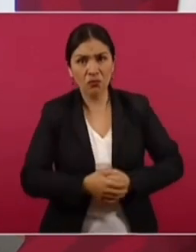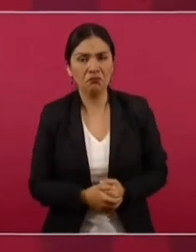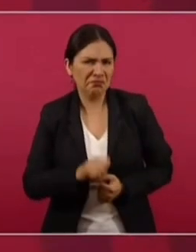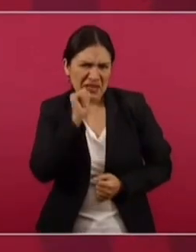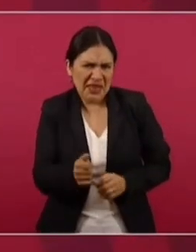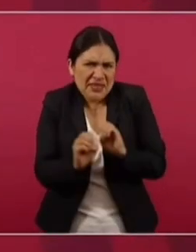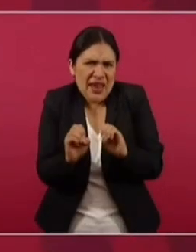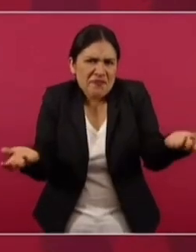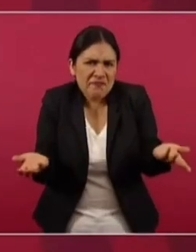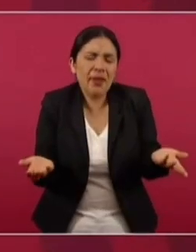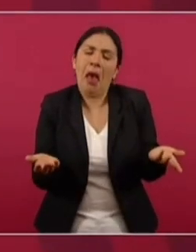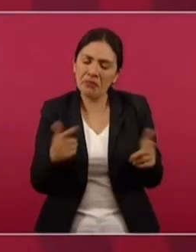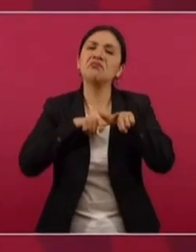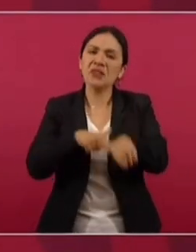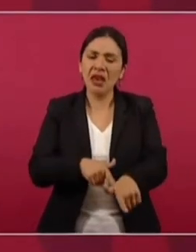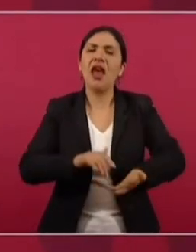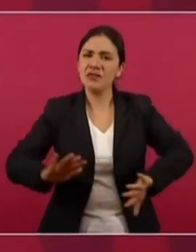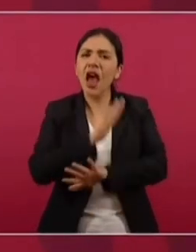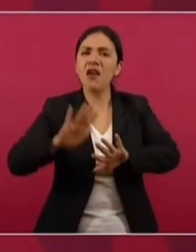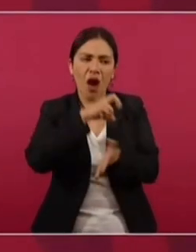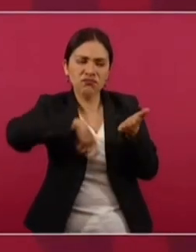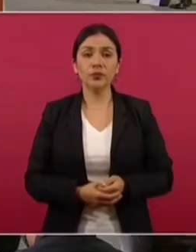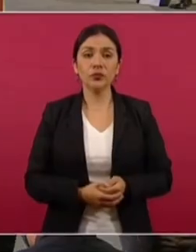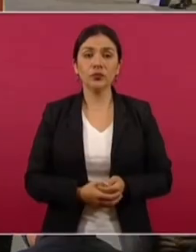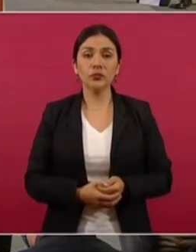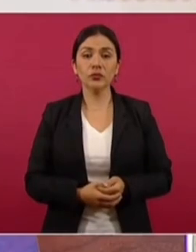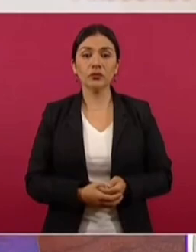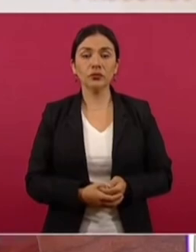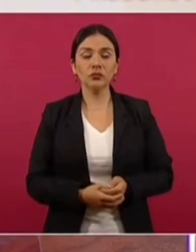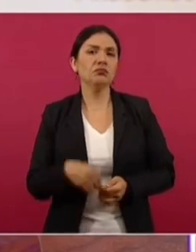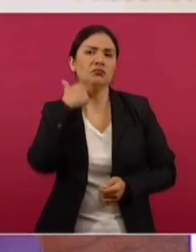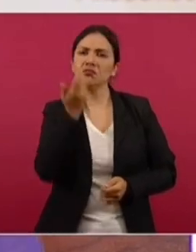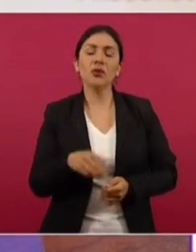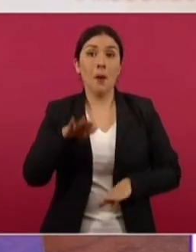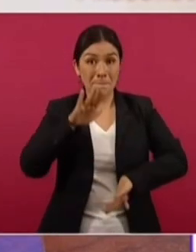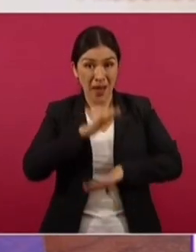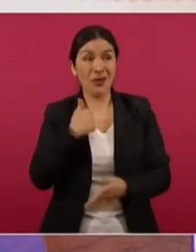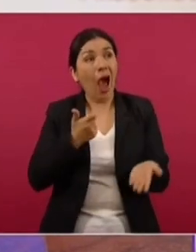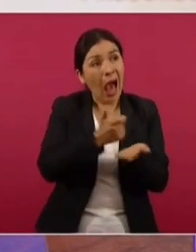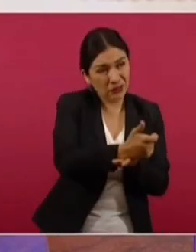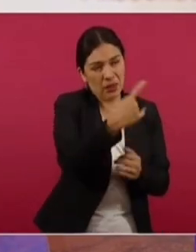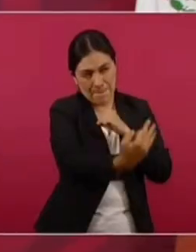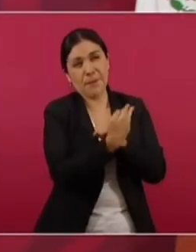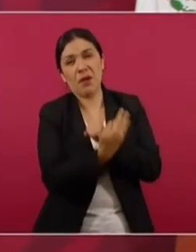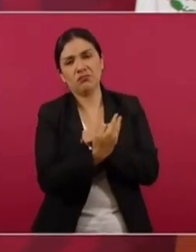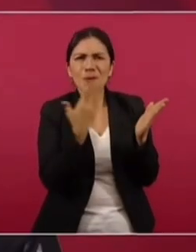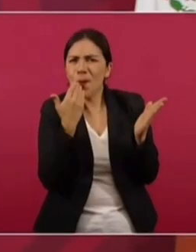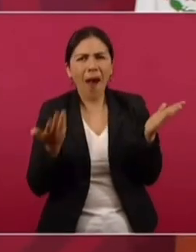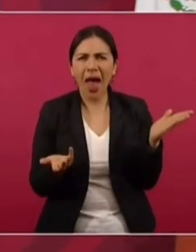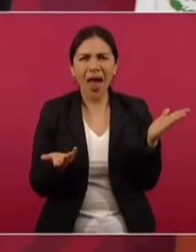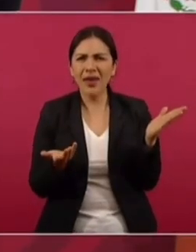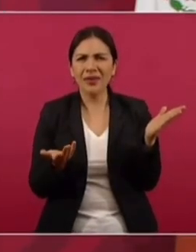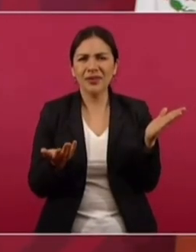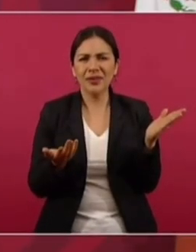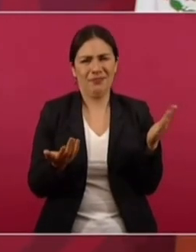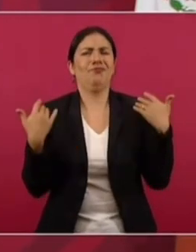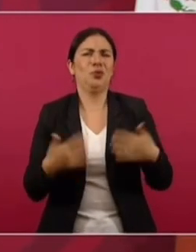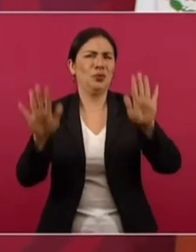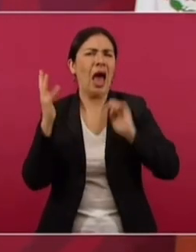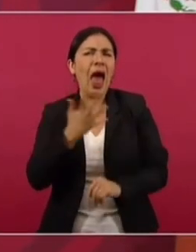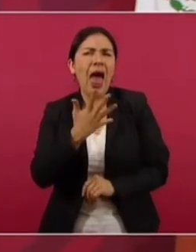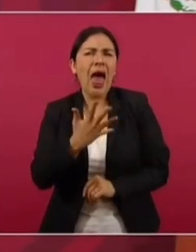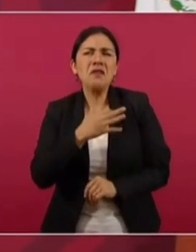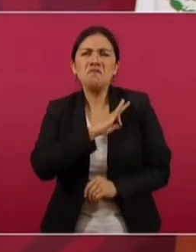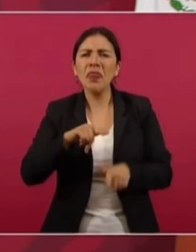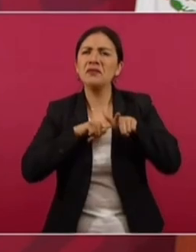Entonces continúa la reforma trascendente de no comprar lealtades ni conciencias. Tenemos margen